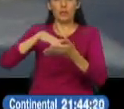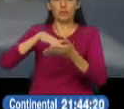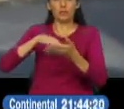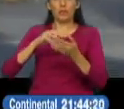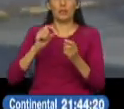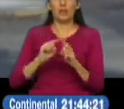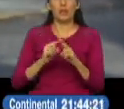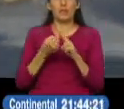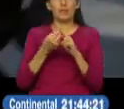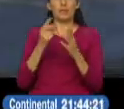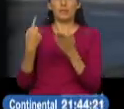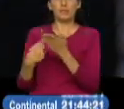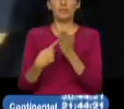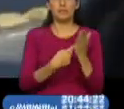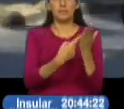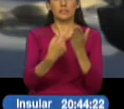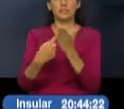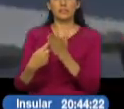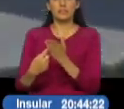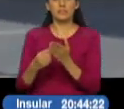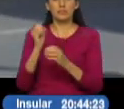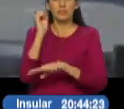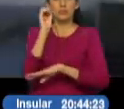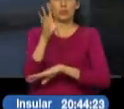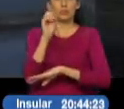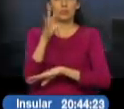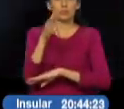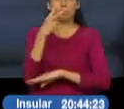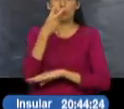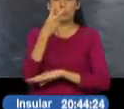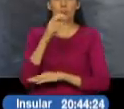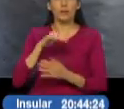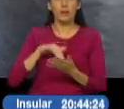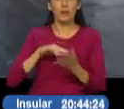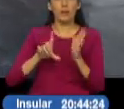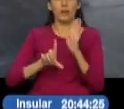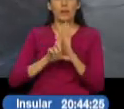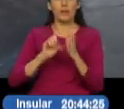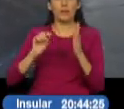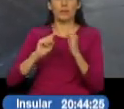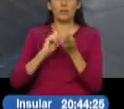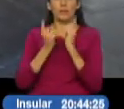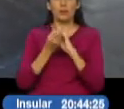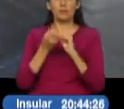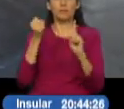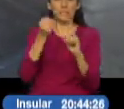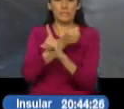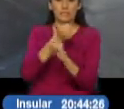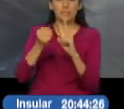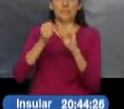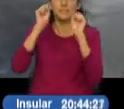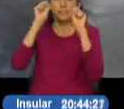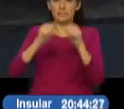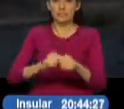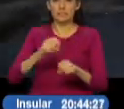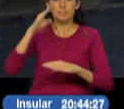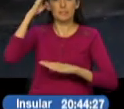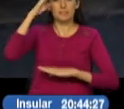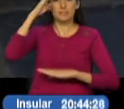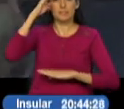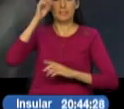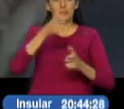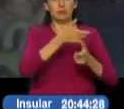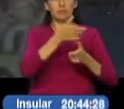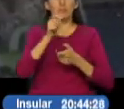el inicio de los debates en el congreso de la reforma a la educación universitaria la movilización estuvo marcada por incidentes y enfrentamientos con la policía que utilizó agua